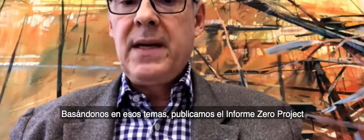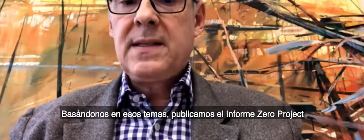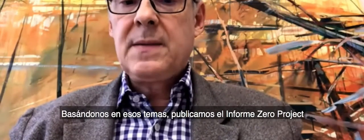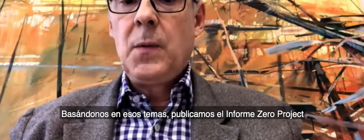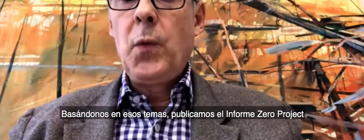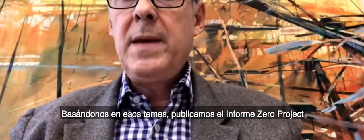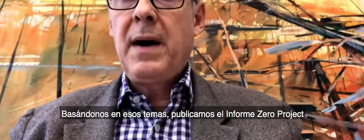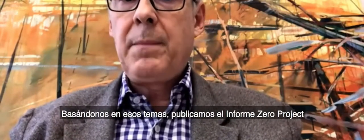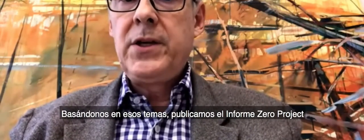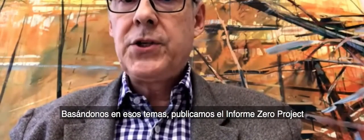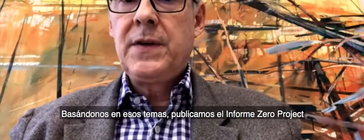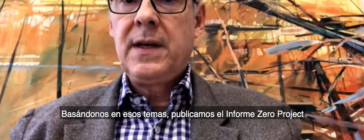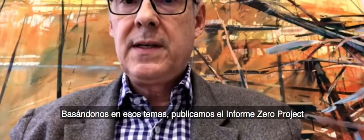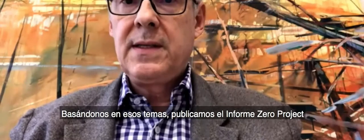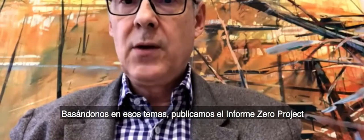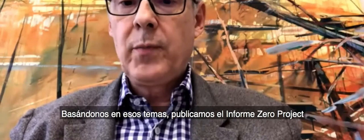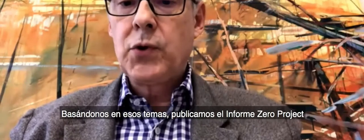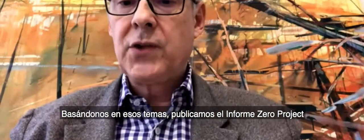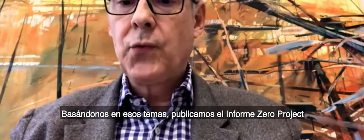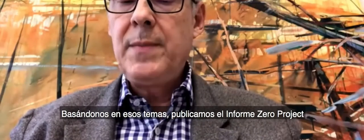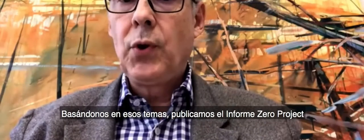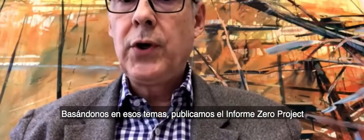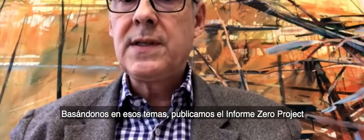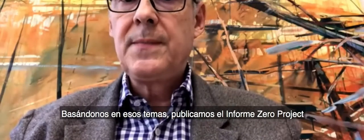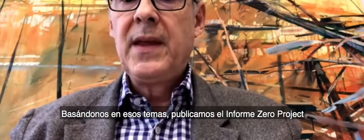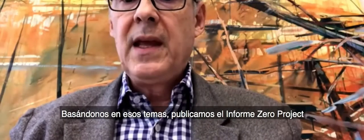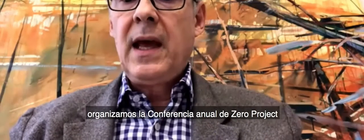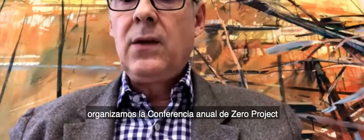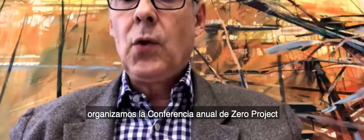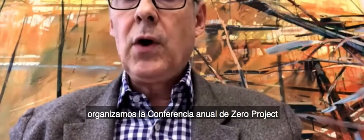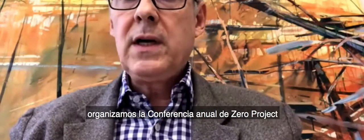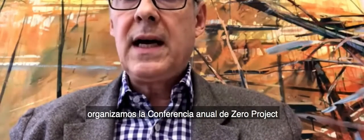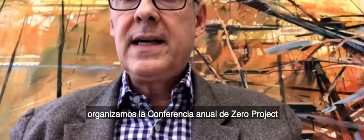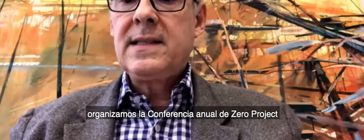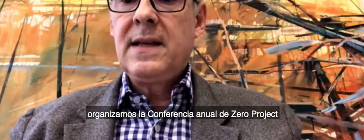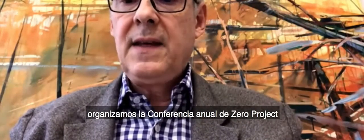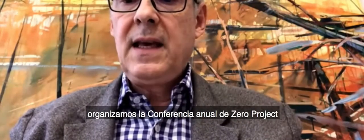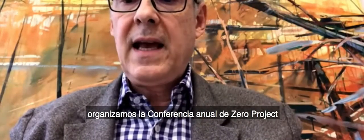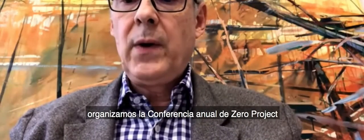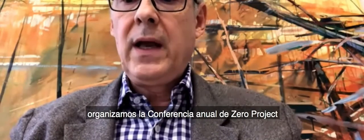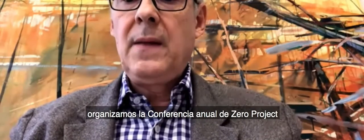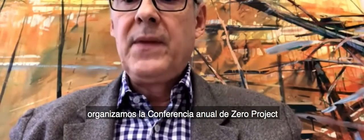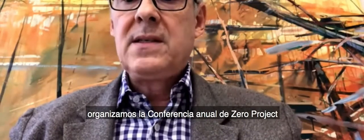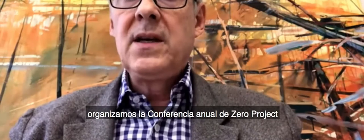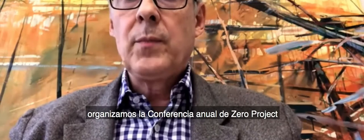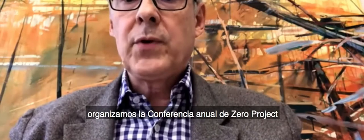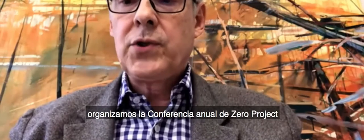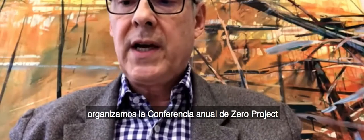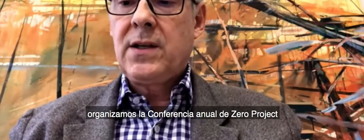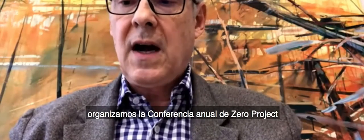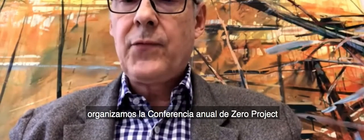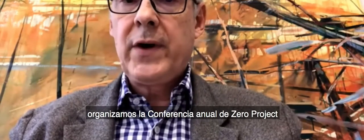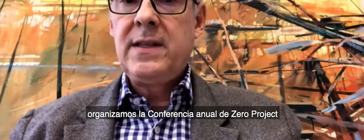topics we publish the Zero Project report and organize the annual Zero